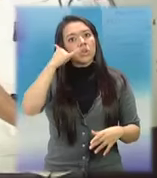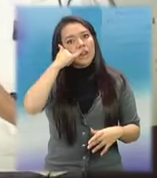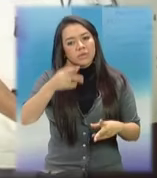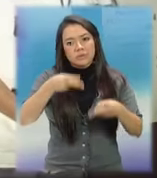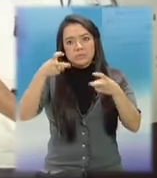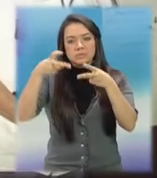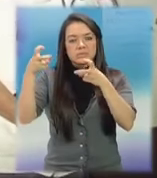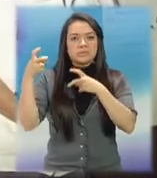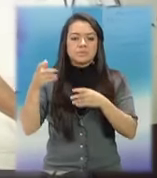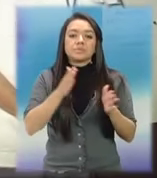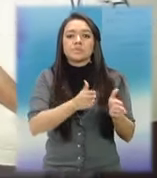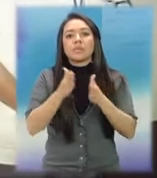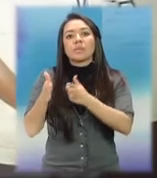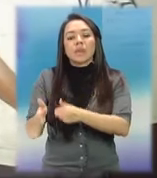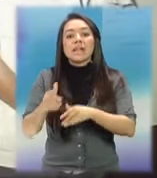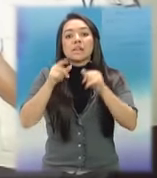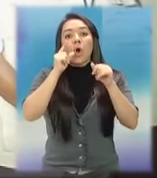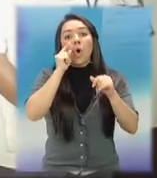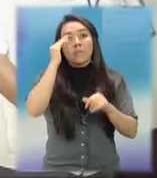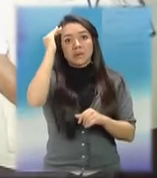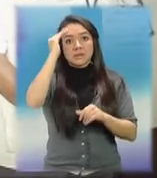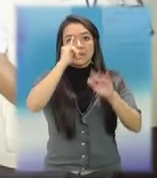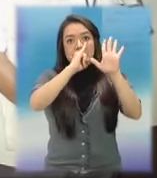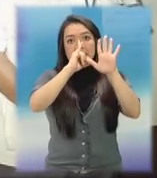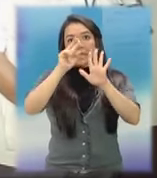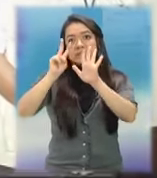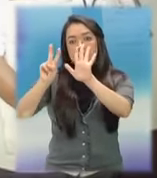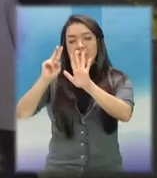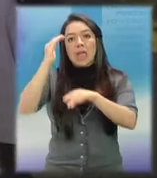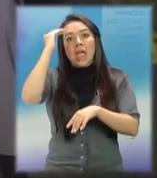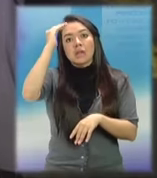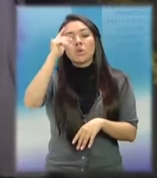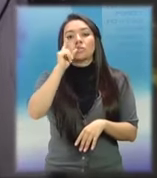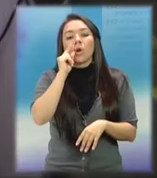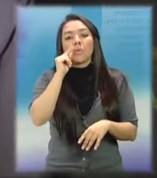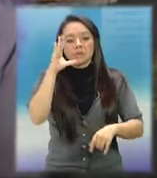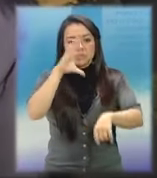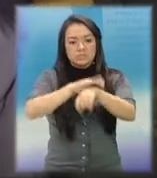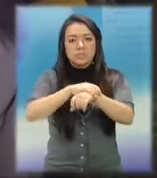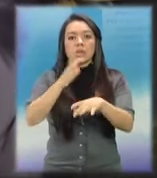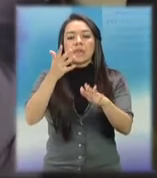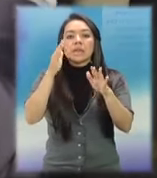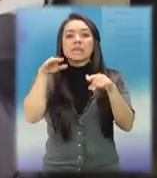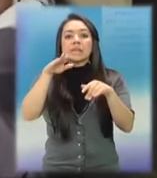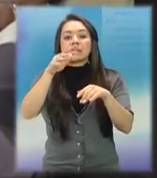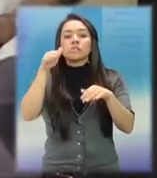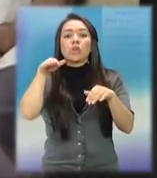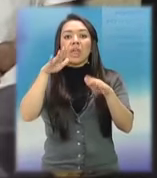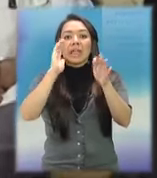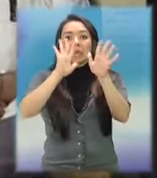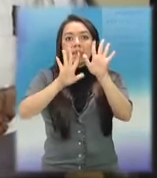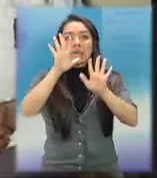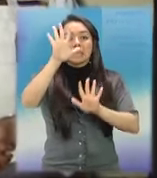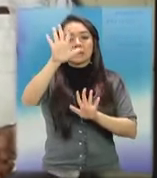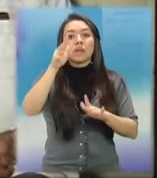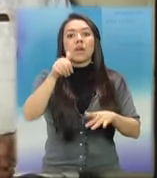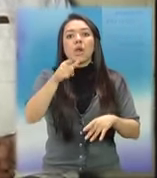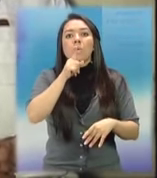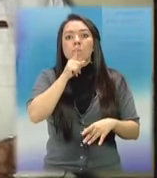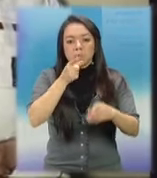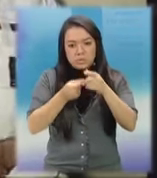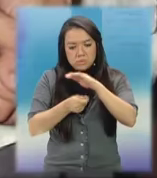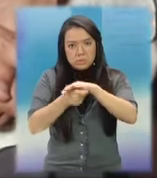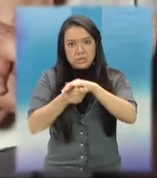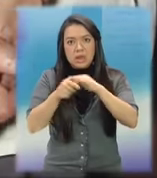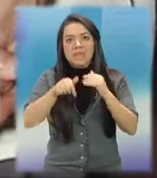Un hombre de 67 años fue arrestado en la colonia Vistahermosa 2, Zona 15, acusado de lavar dos millones de quetzales de 2009